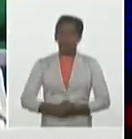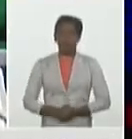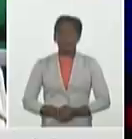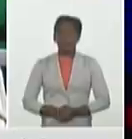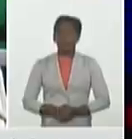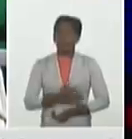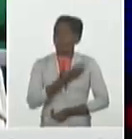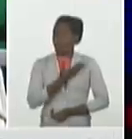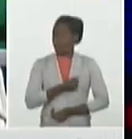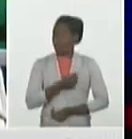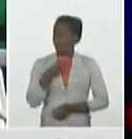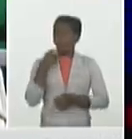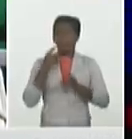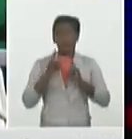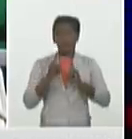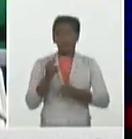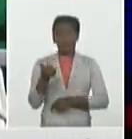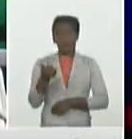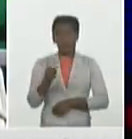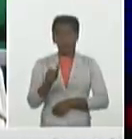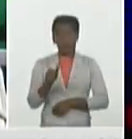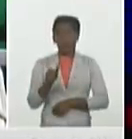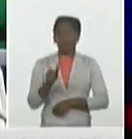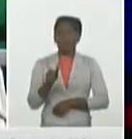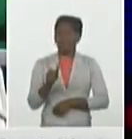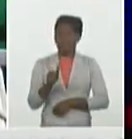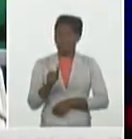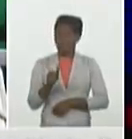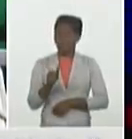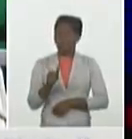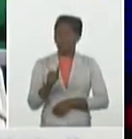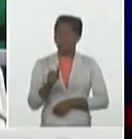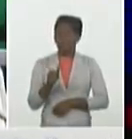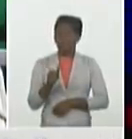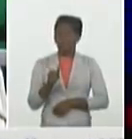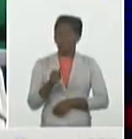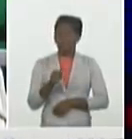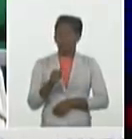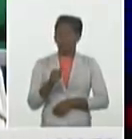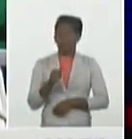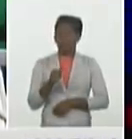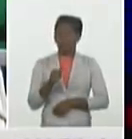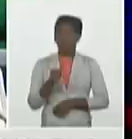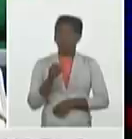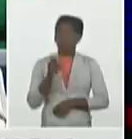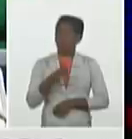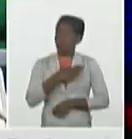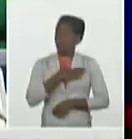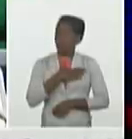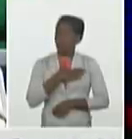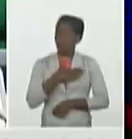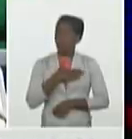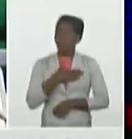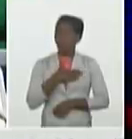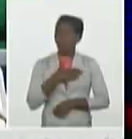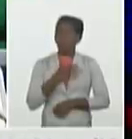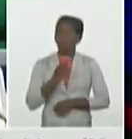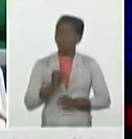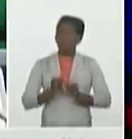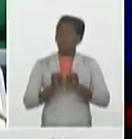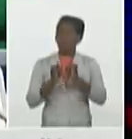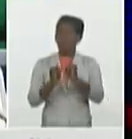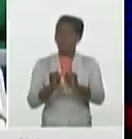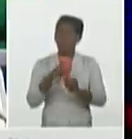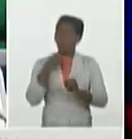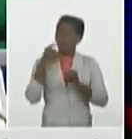estas 10 personas, igual que lo hemos hecho con todos los que lamentablemente han fallecido y hemos informado y damos las